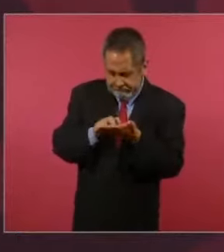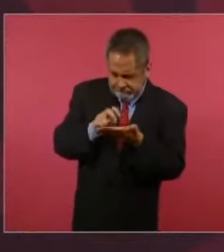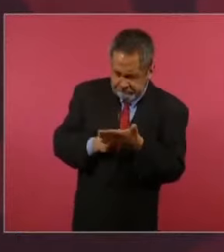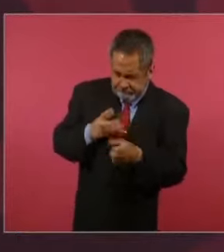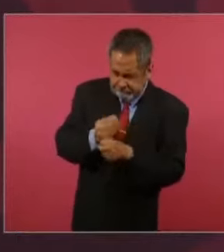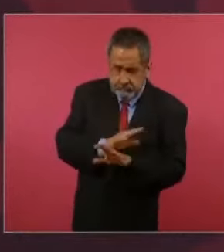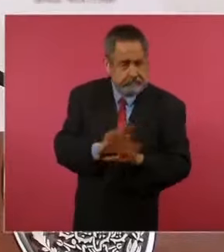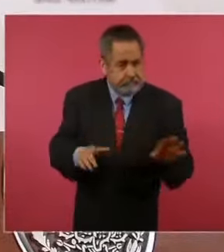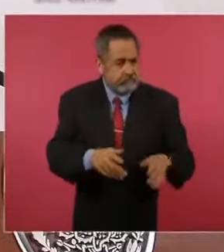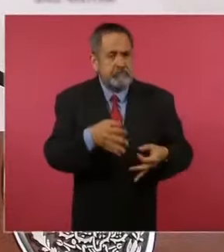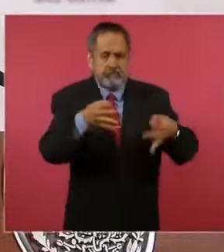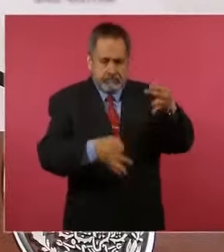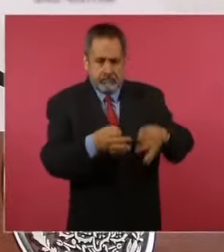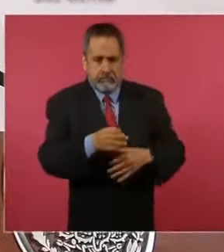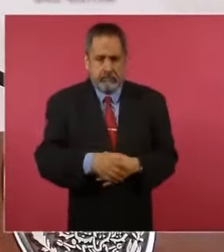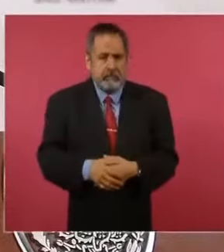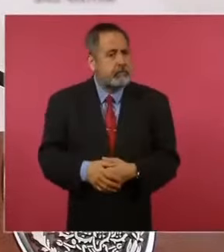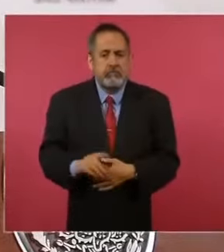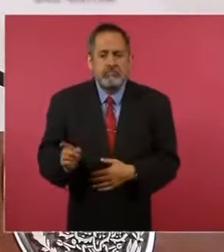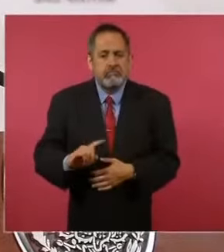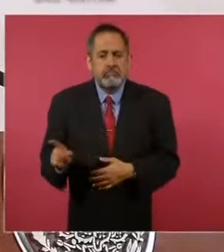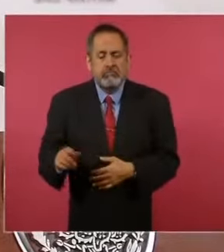No, libertad.